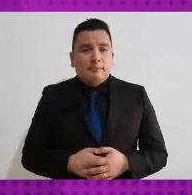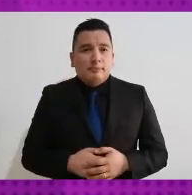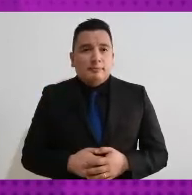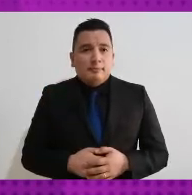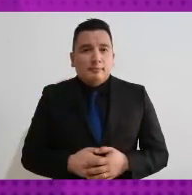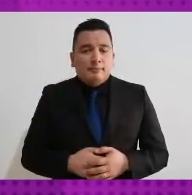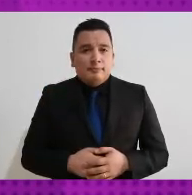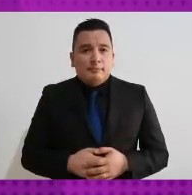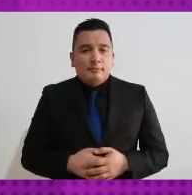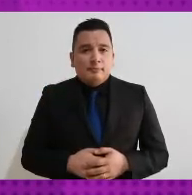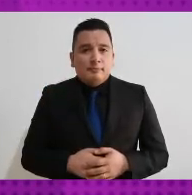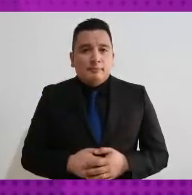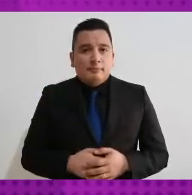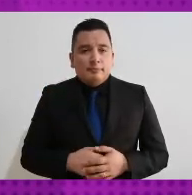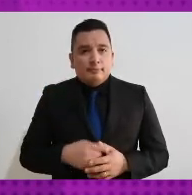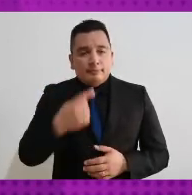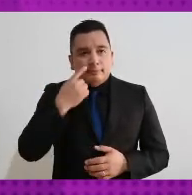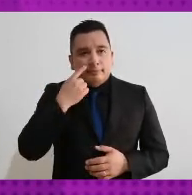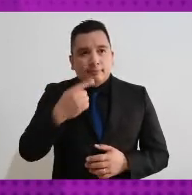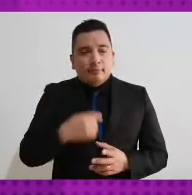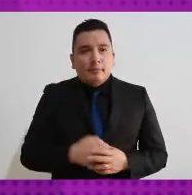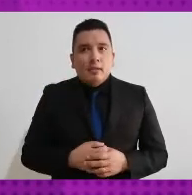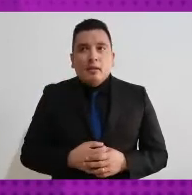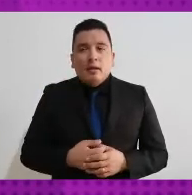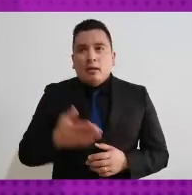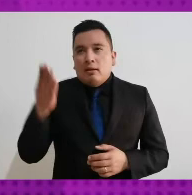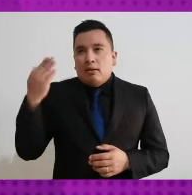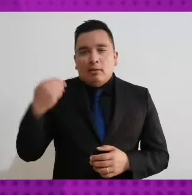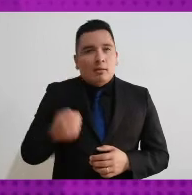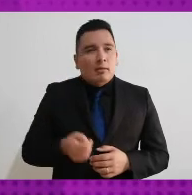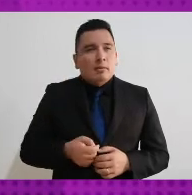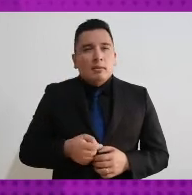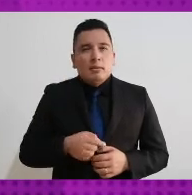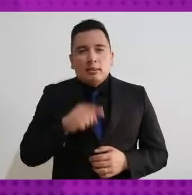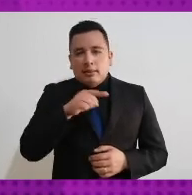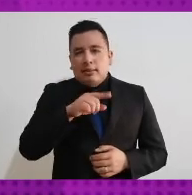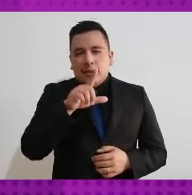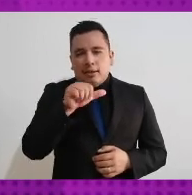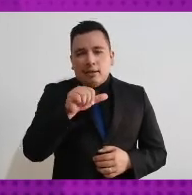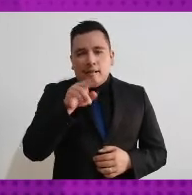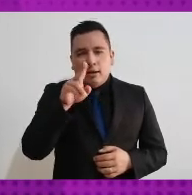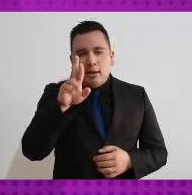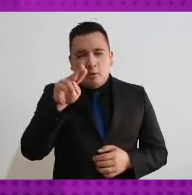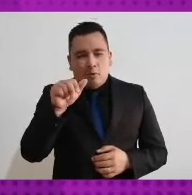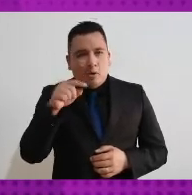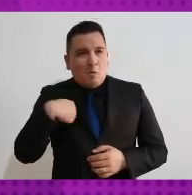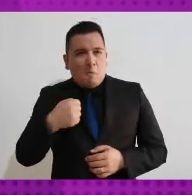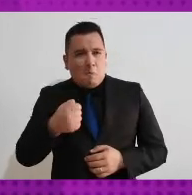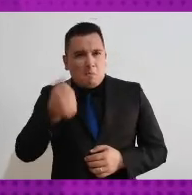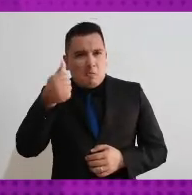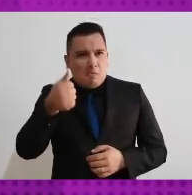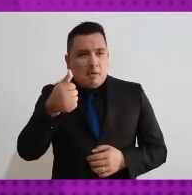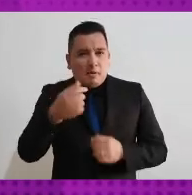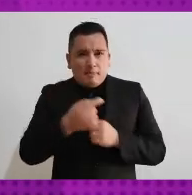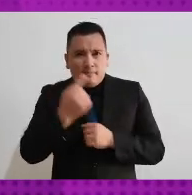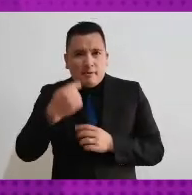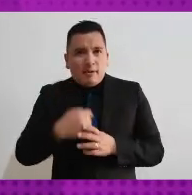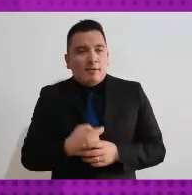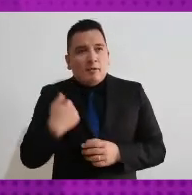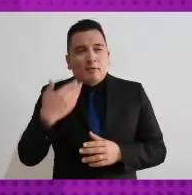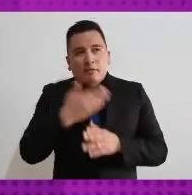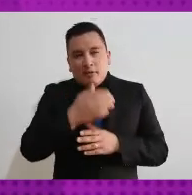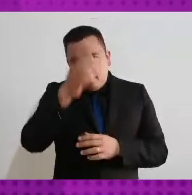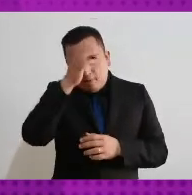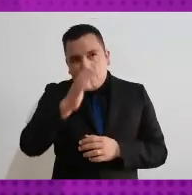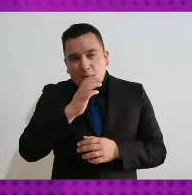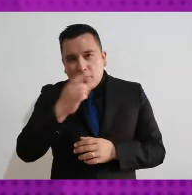que participé en este programa fue porque acudí a Coahuila a hacer uno de esos foros y entonces aprovechamos para hacer la grabación